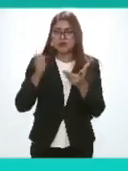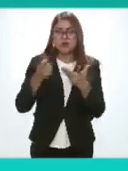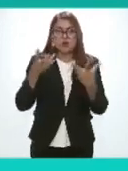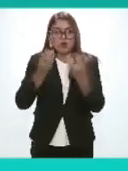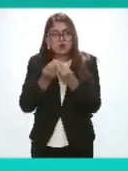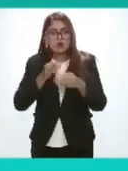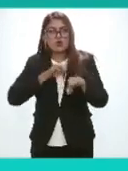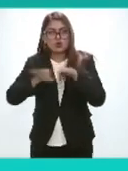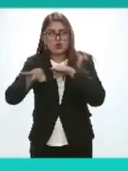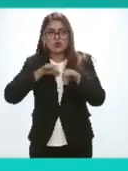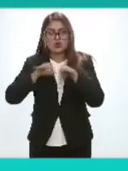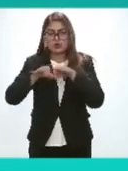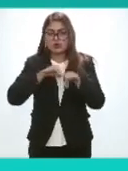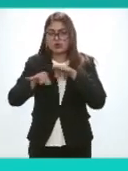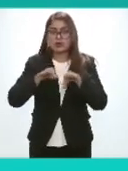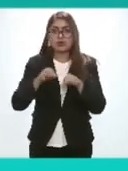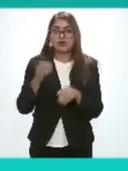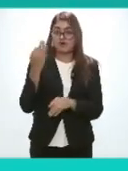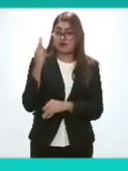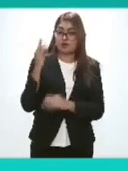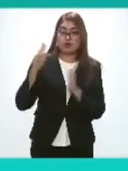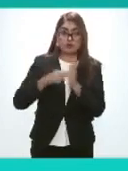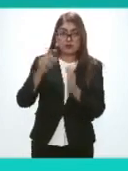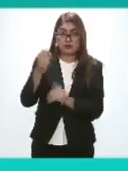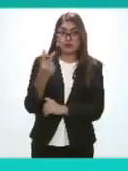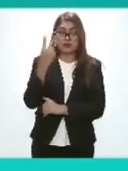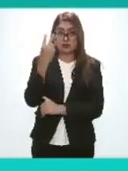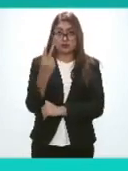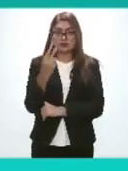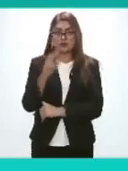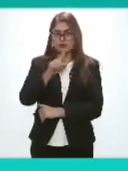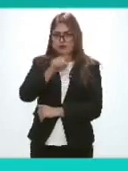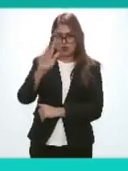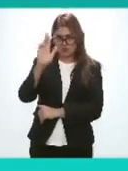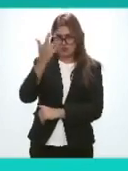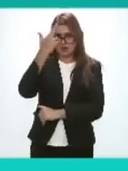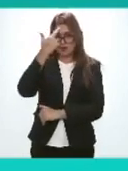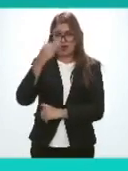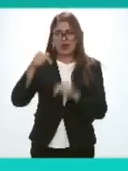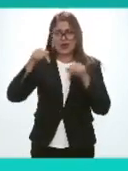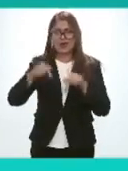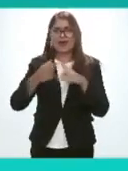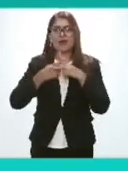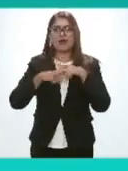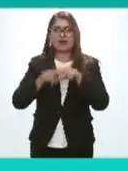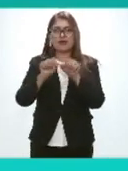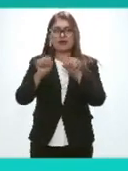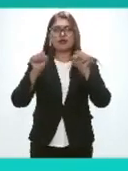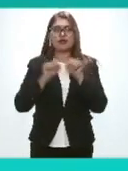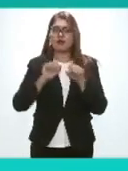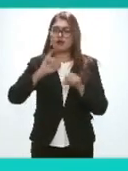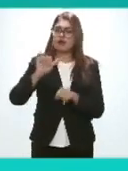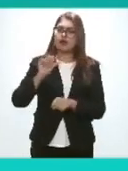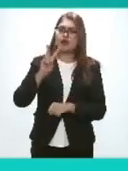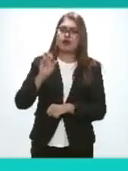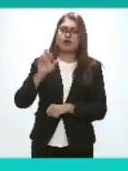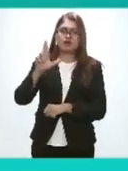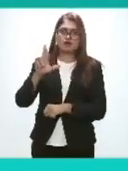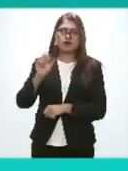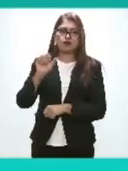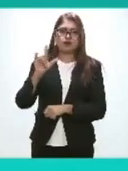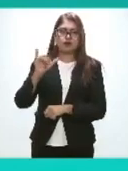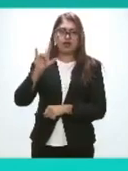colaboración en febrero del año 2022 recordarán nació aquí en el salón Javier Solana en Insurgente Sur